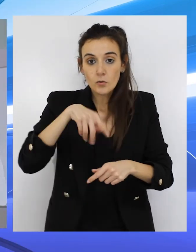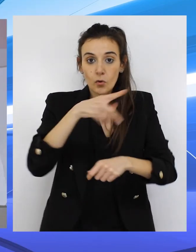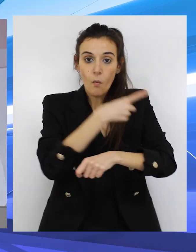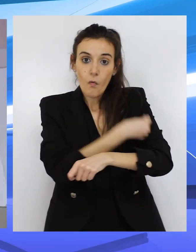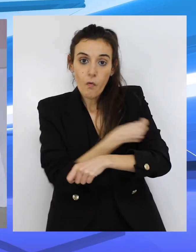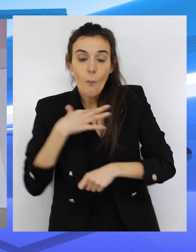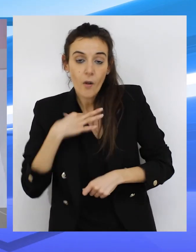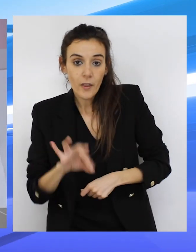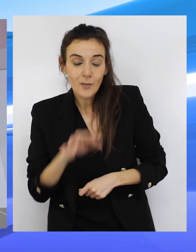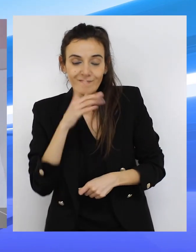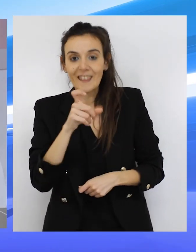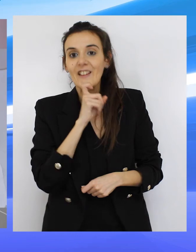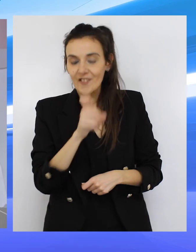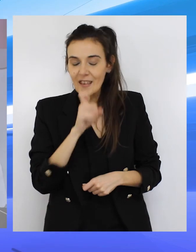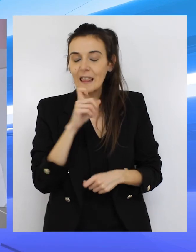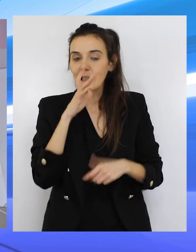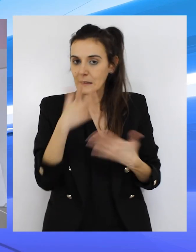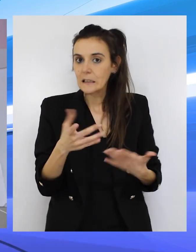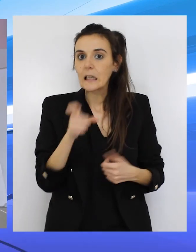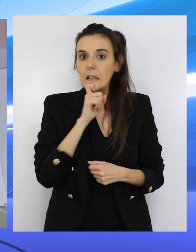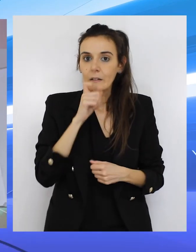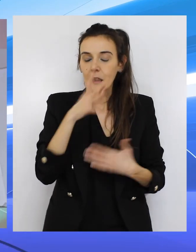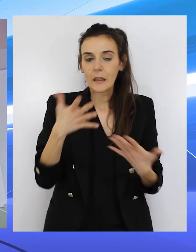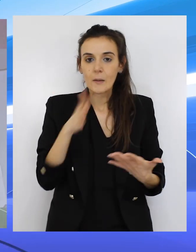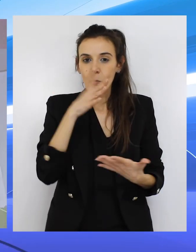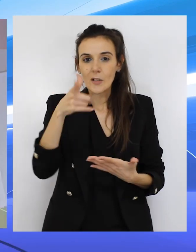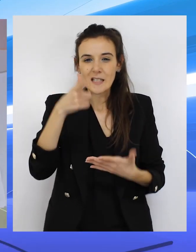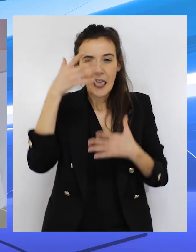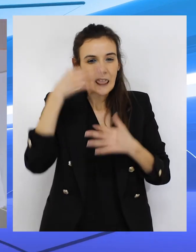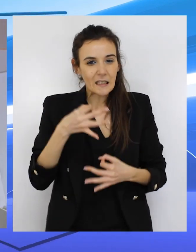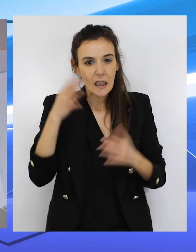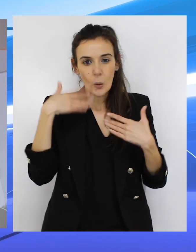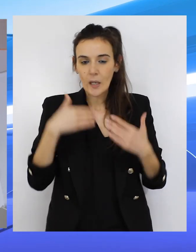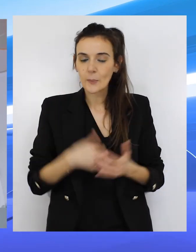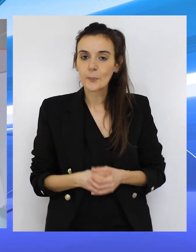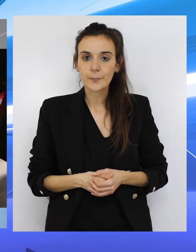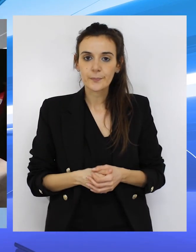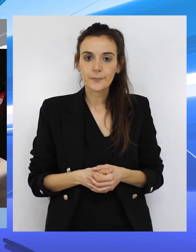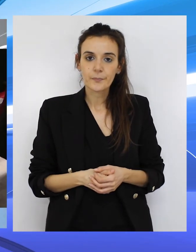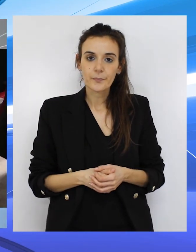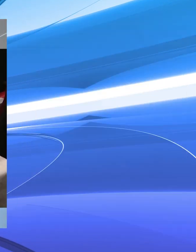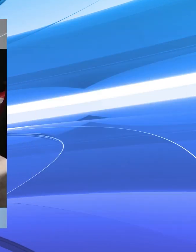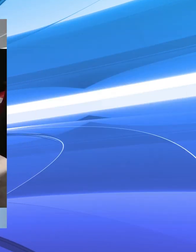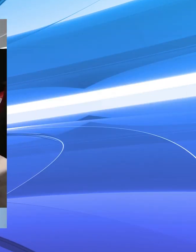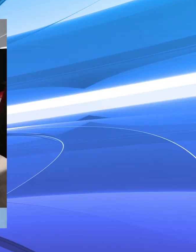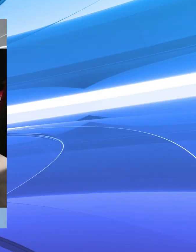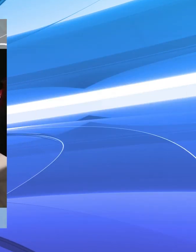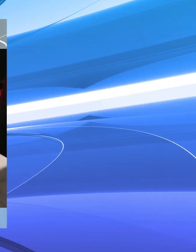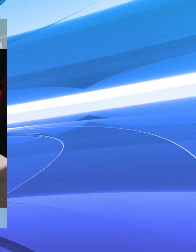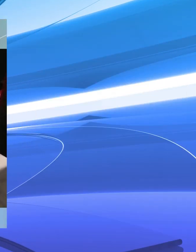es complicado. Es complicado porque no tenemos esa certeza. Gracias. Gracias. Gracias por ver el video